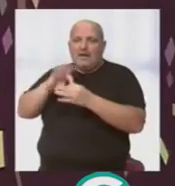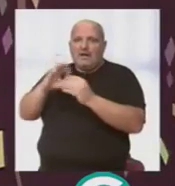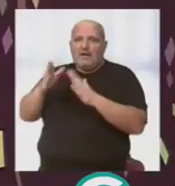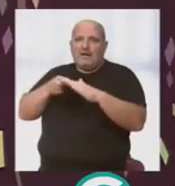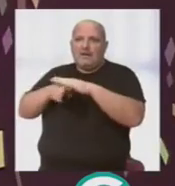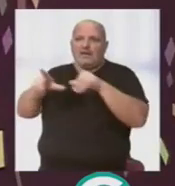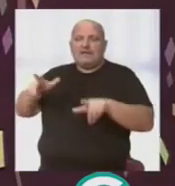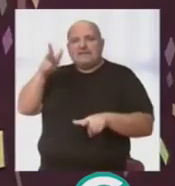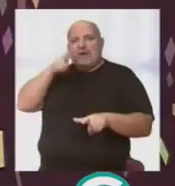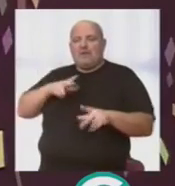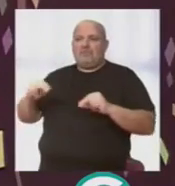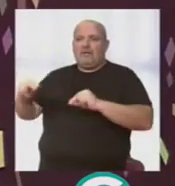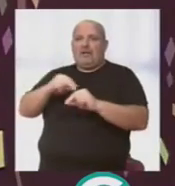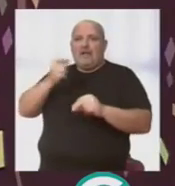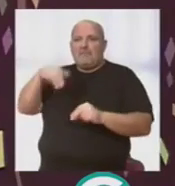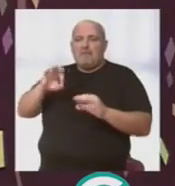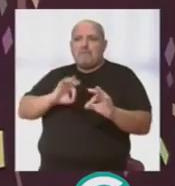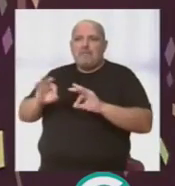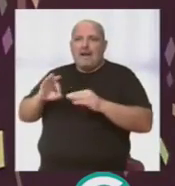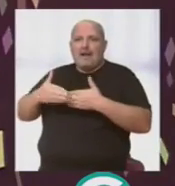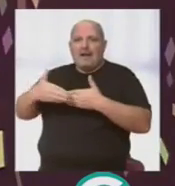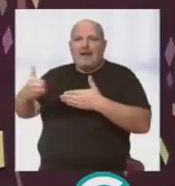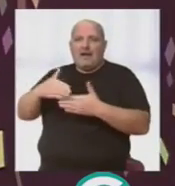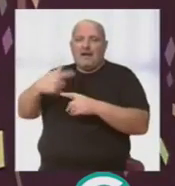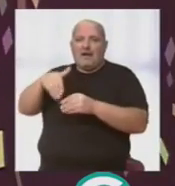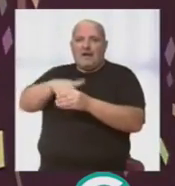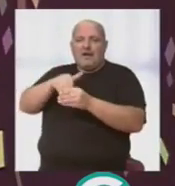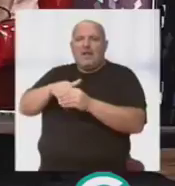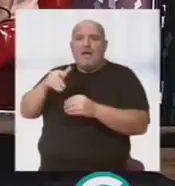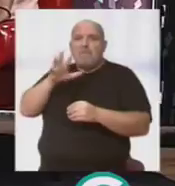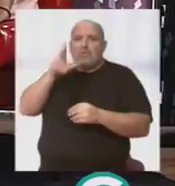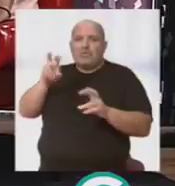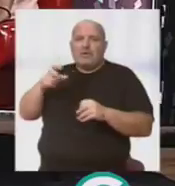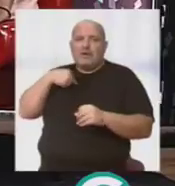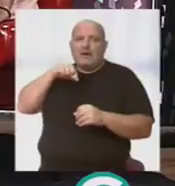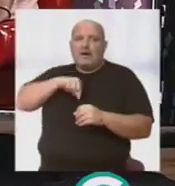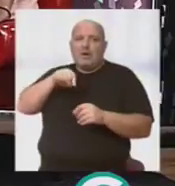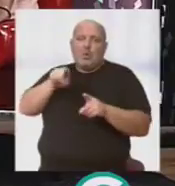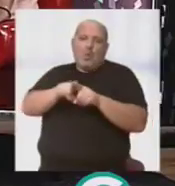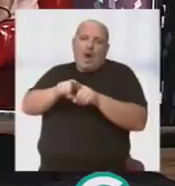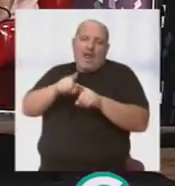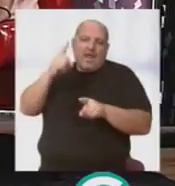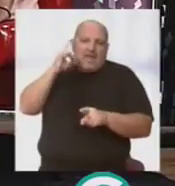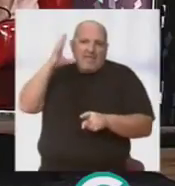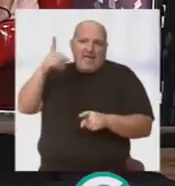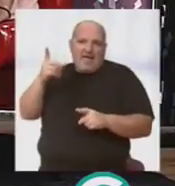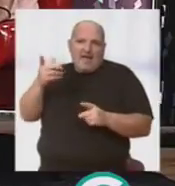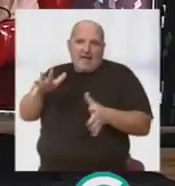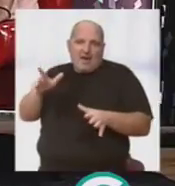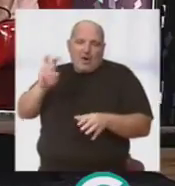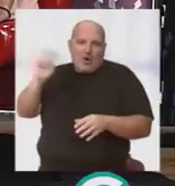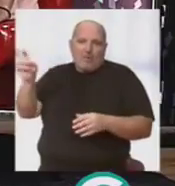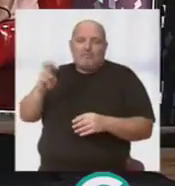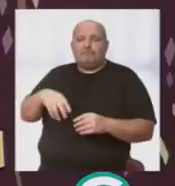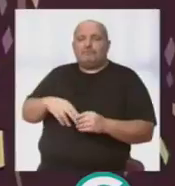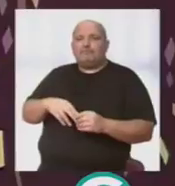en su saloncito, junto con el compañero Germán, preparando algunas cosas y tal vez por eso me había hecho esa idea de que podía haber sido en otra